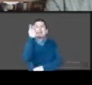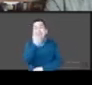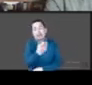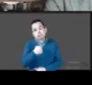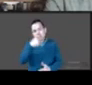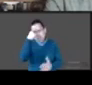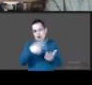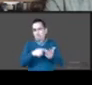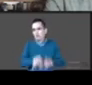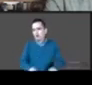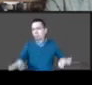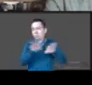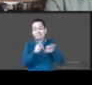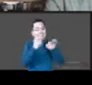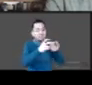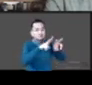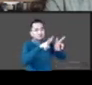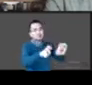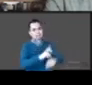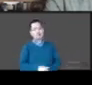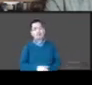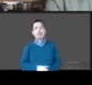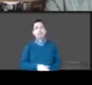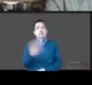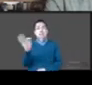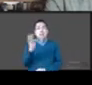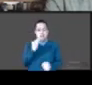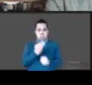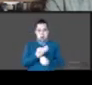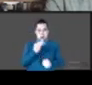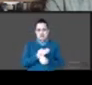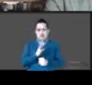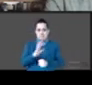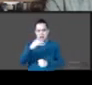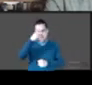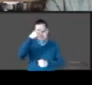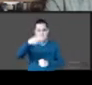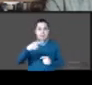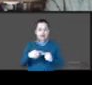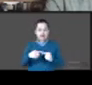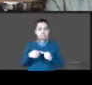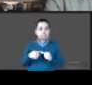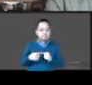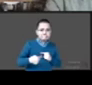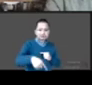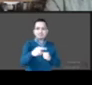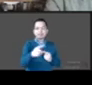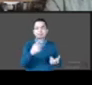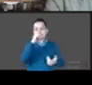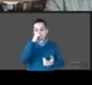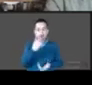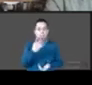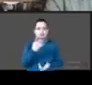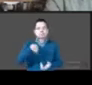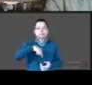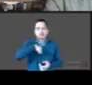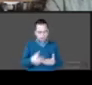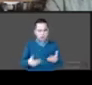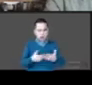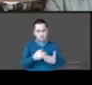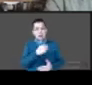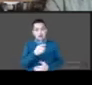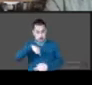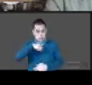México ya en estos últimos años el último tramo que nos toca como bono demográfico si realmente lo queremos